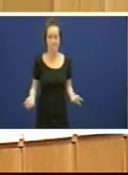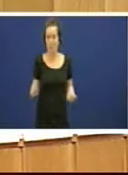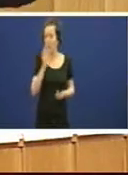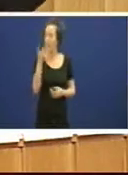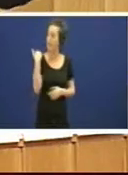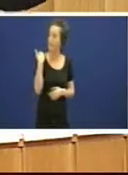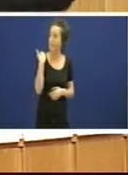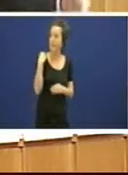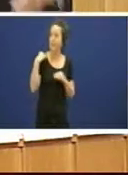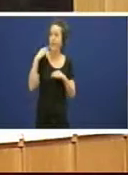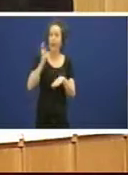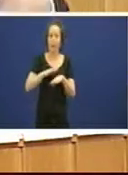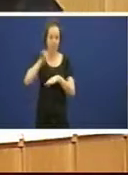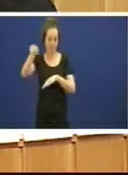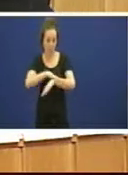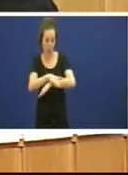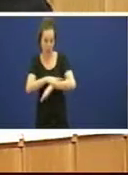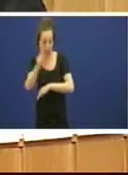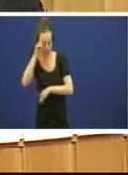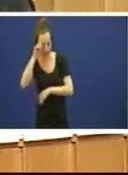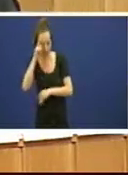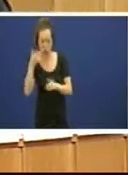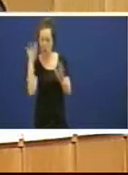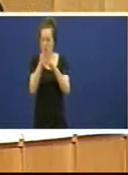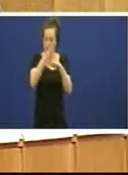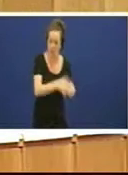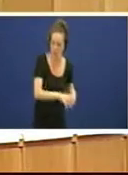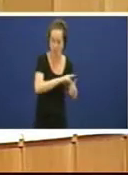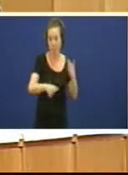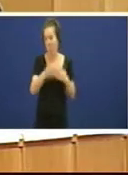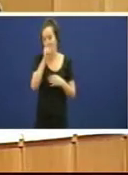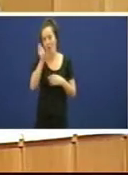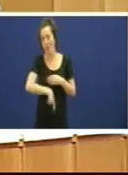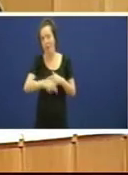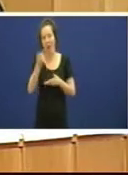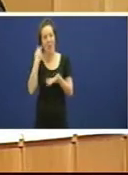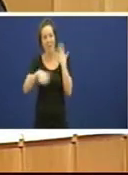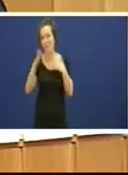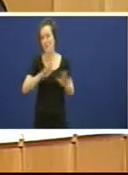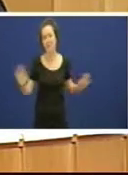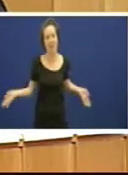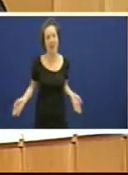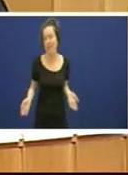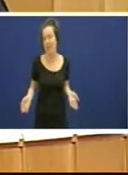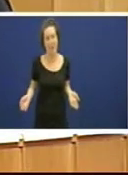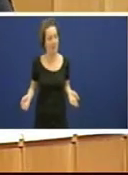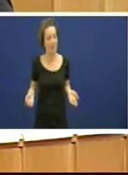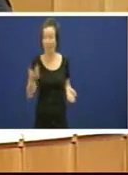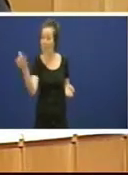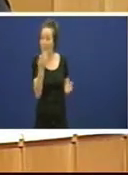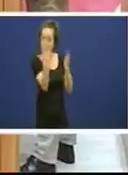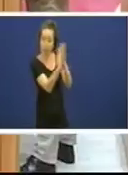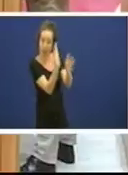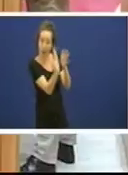goberno de Zapatero que en fin discrimina Galicia e tal iso non discutimos aquí xa o que nos terá que decir é